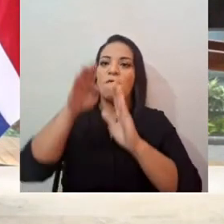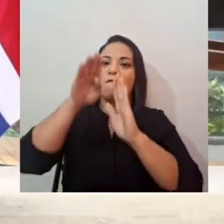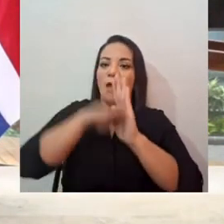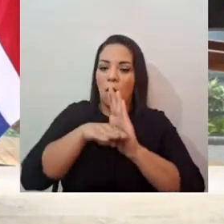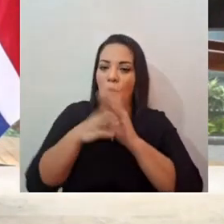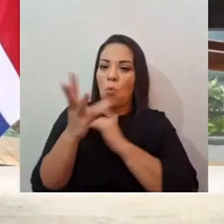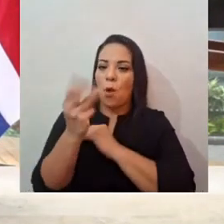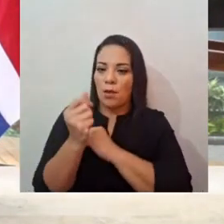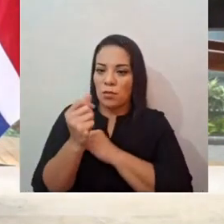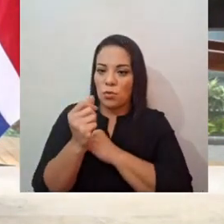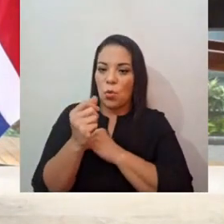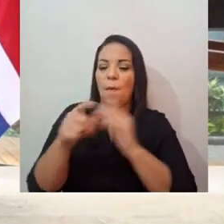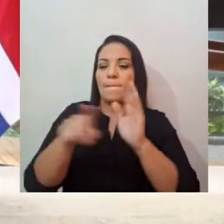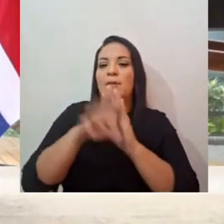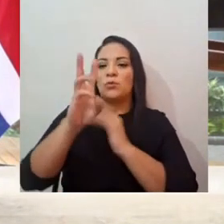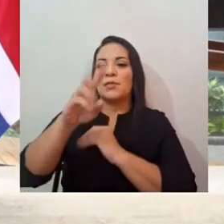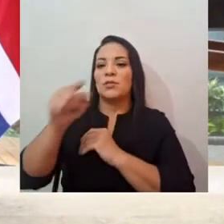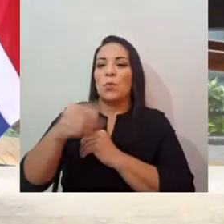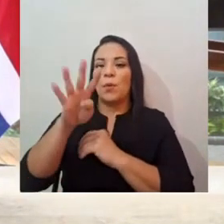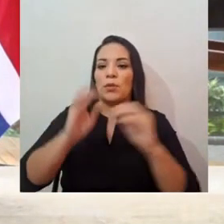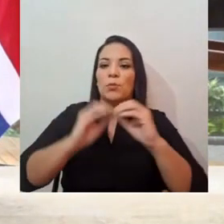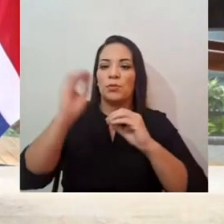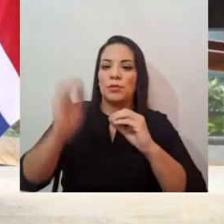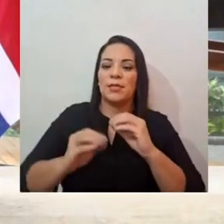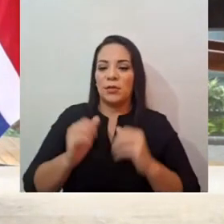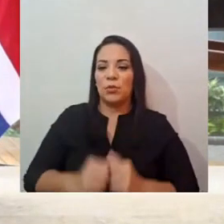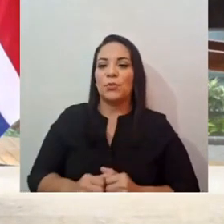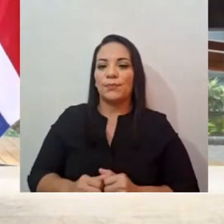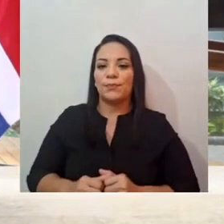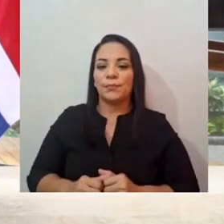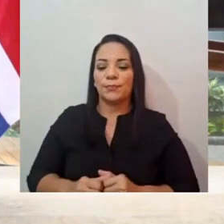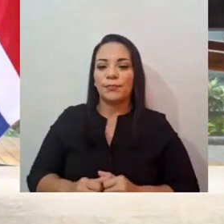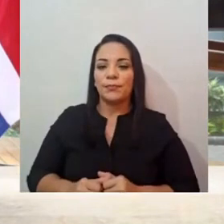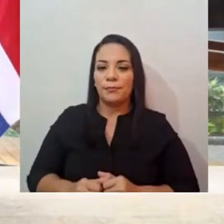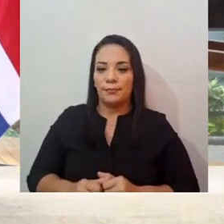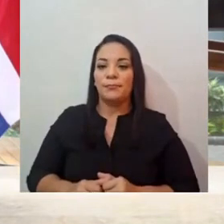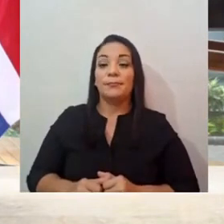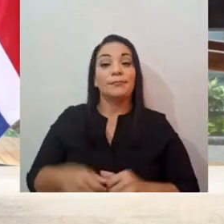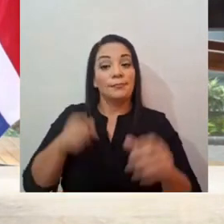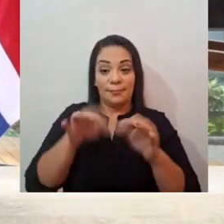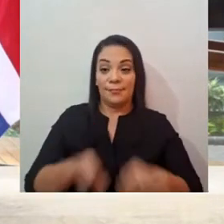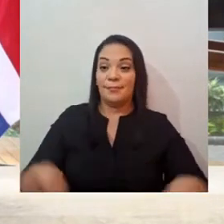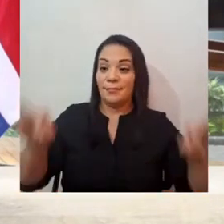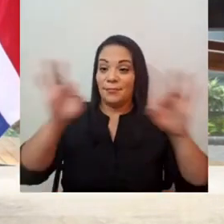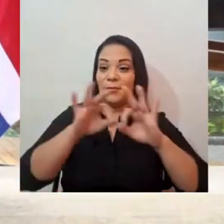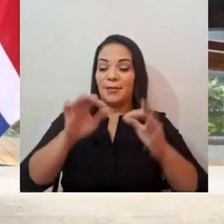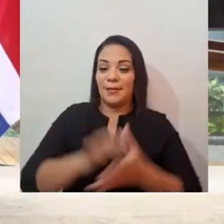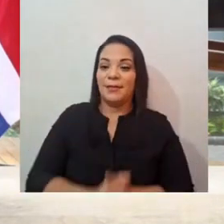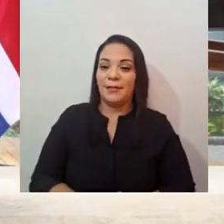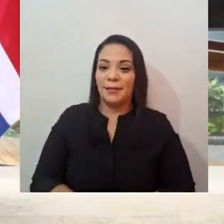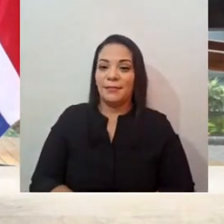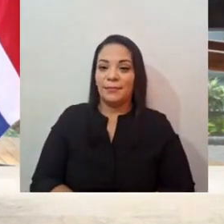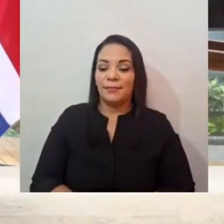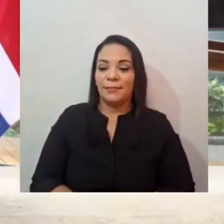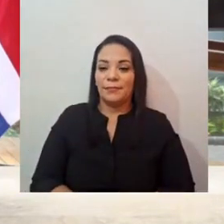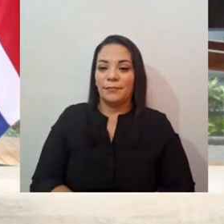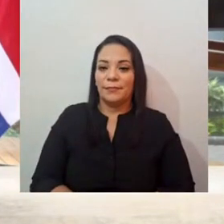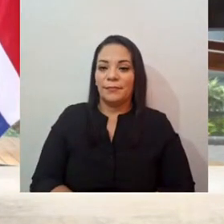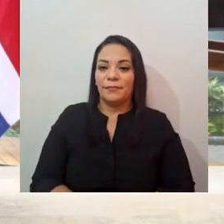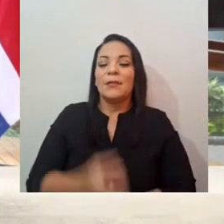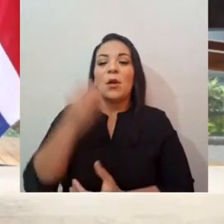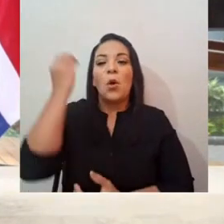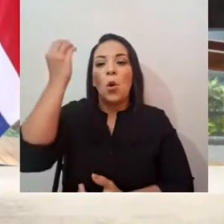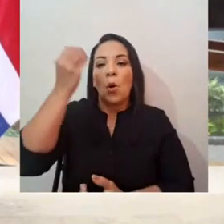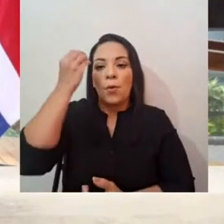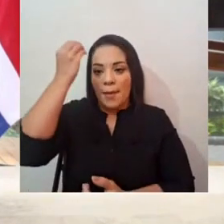menos 6,4 por ciento. Entonces, creo que eso es importante. Obviamente, yo